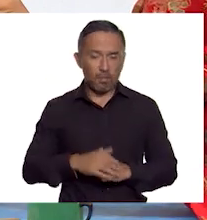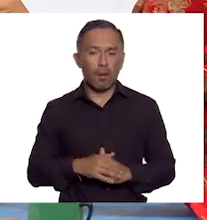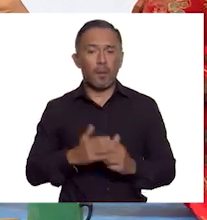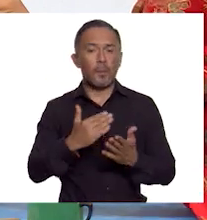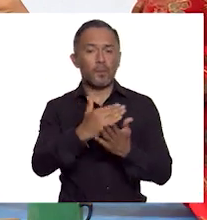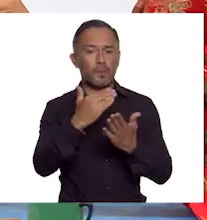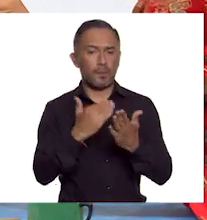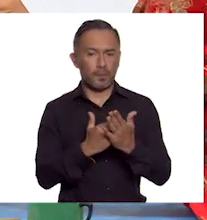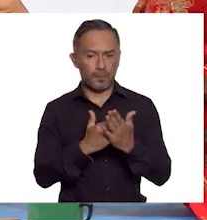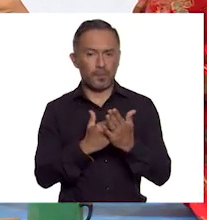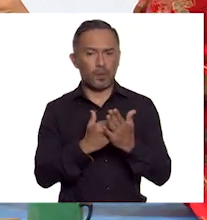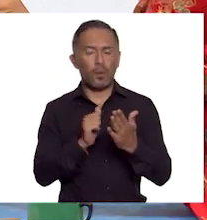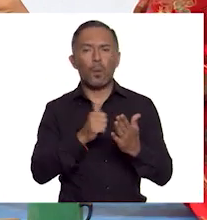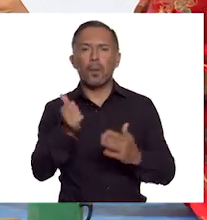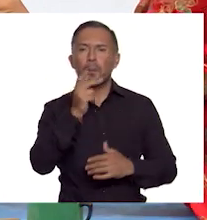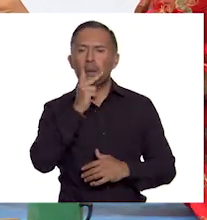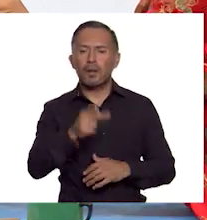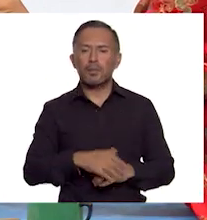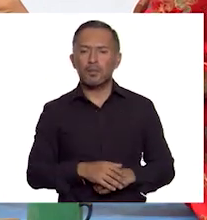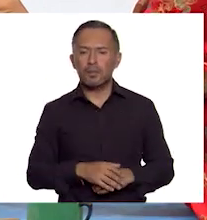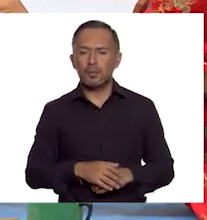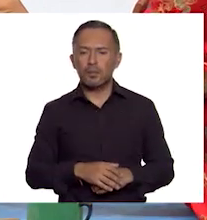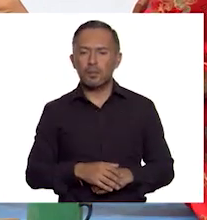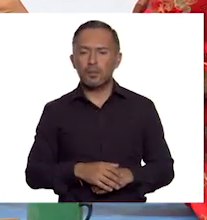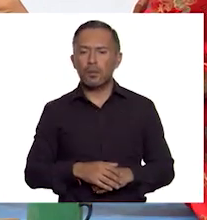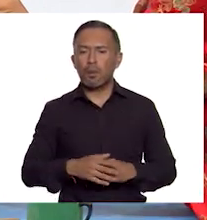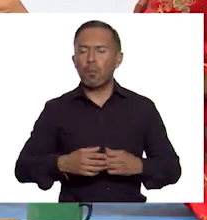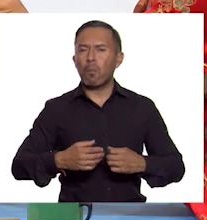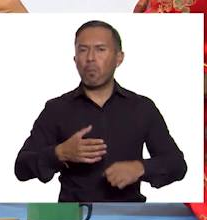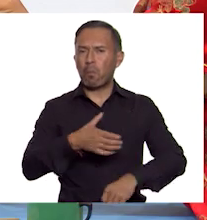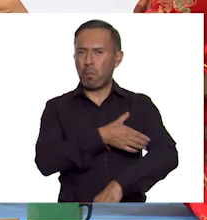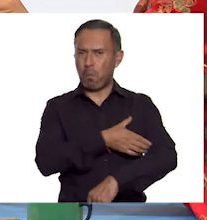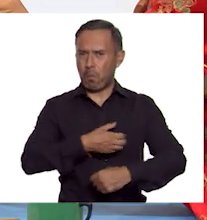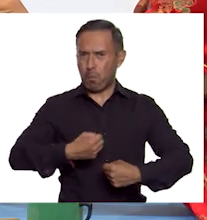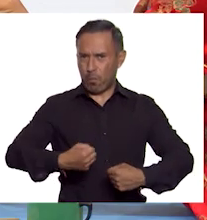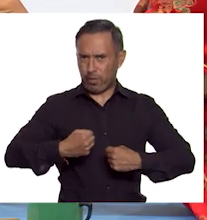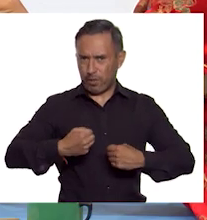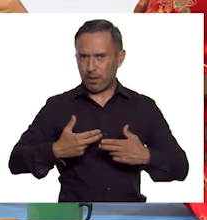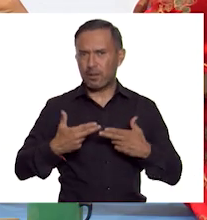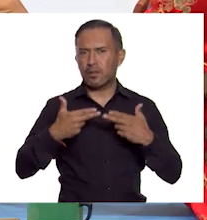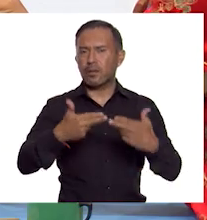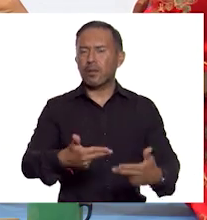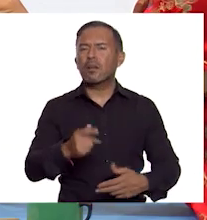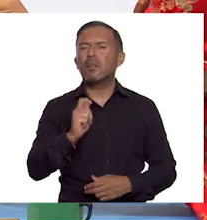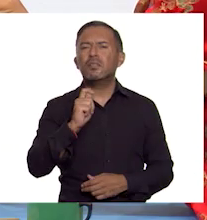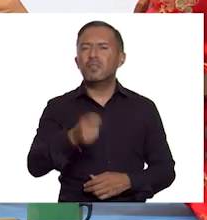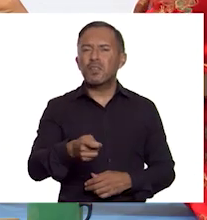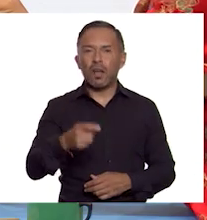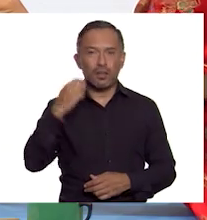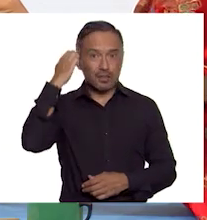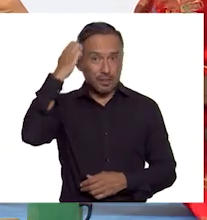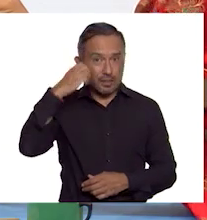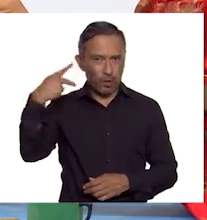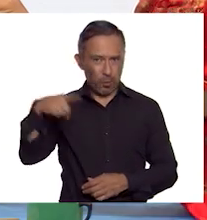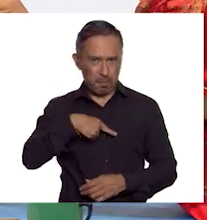las palabras poder heredable, las cuales se refieren a que el emperador chino heredaba a su primer